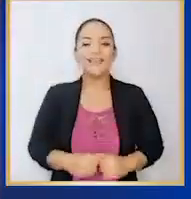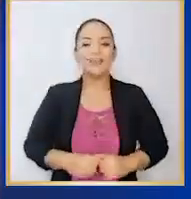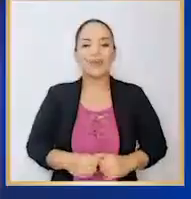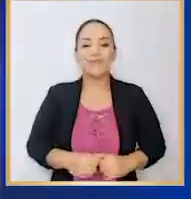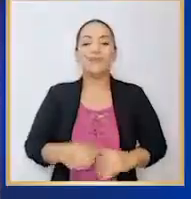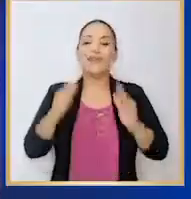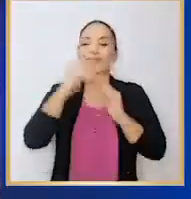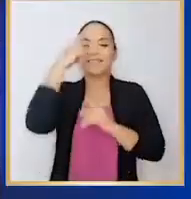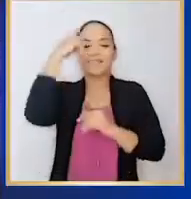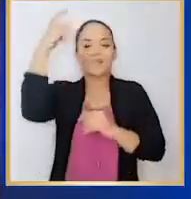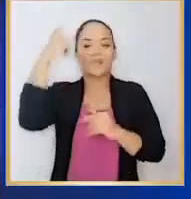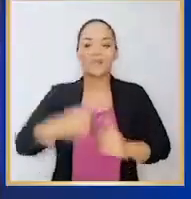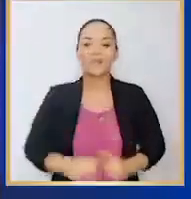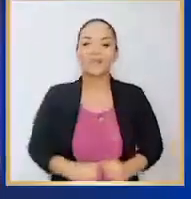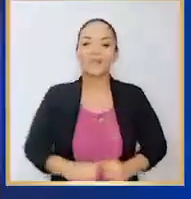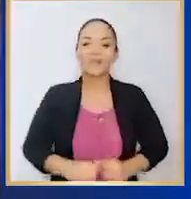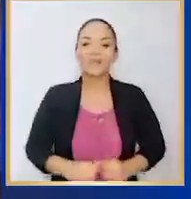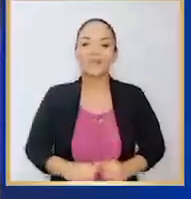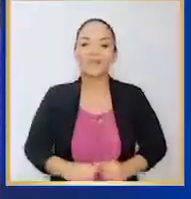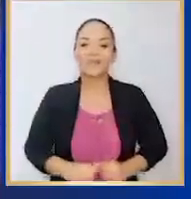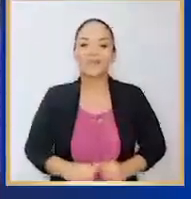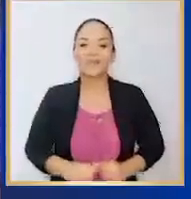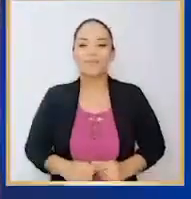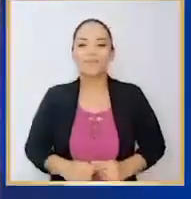la del sueño de uno. ¡Viva la Isla!